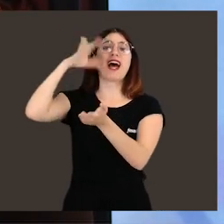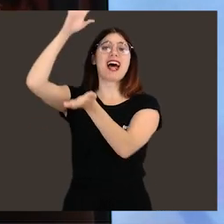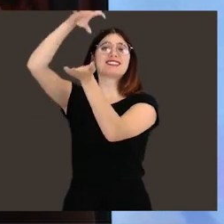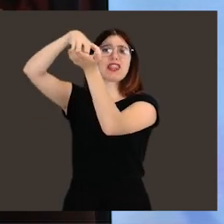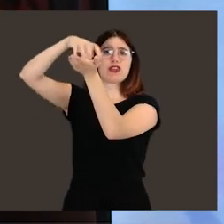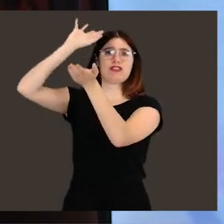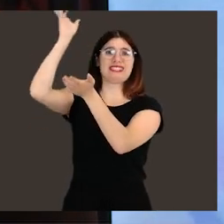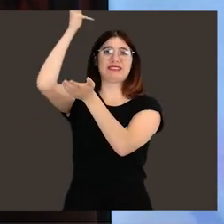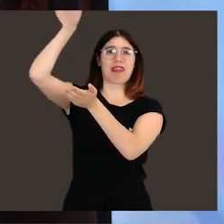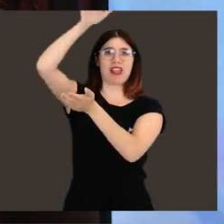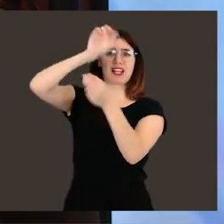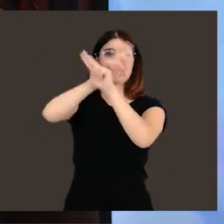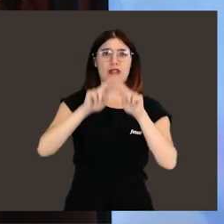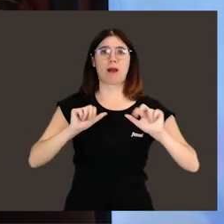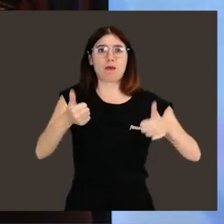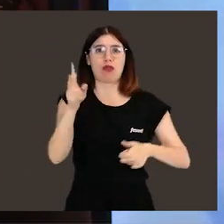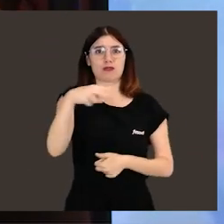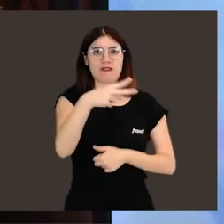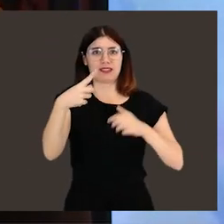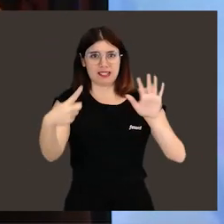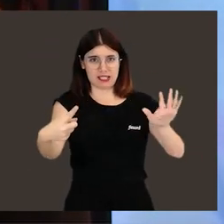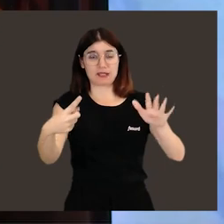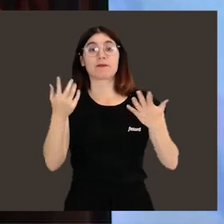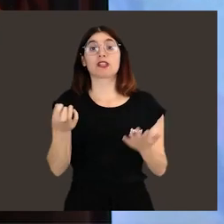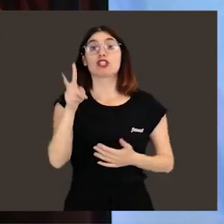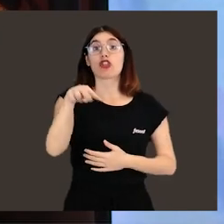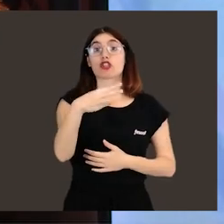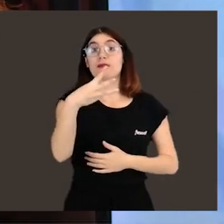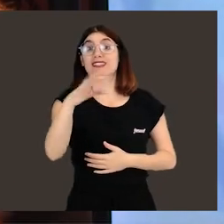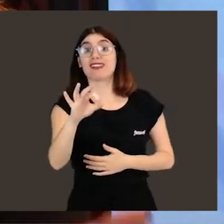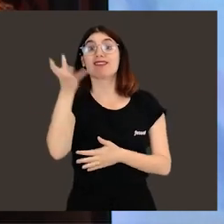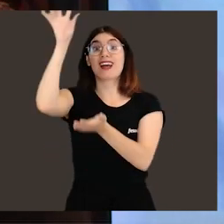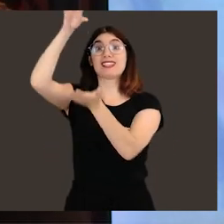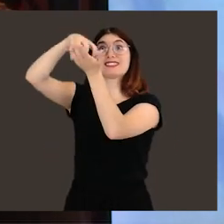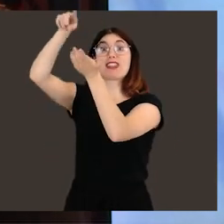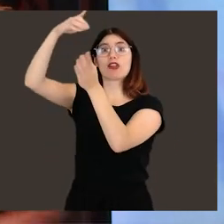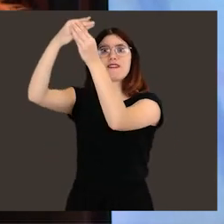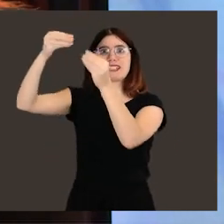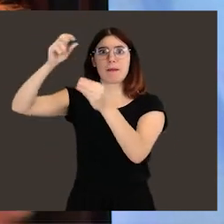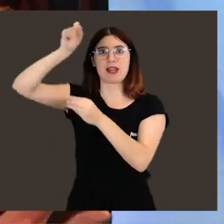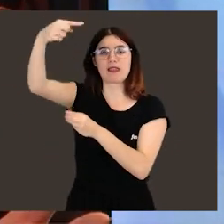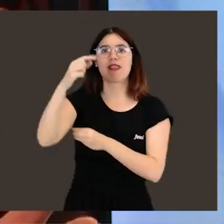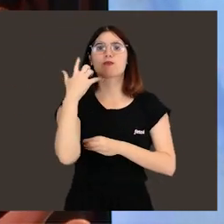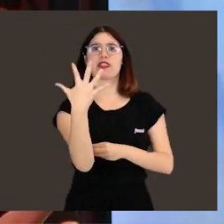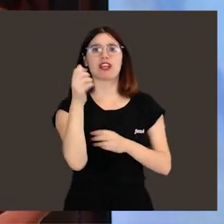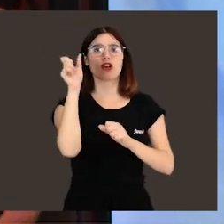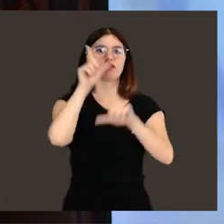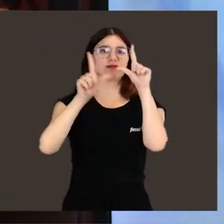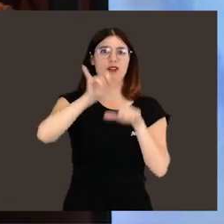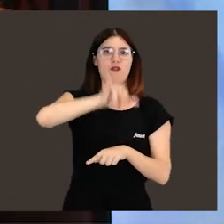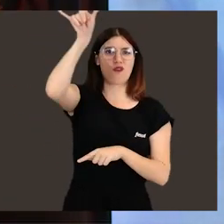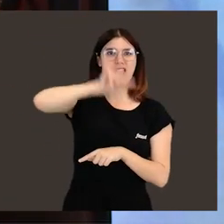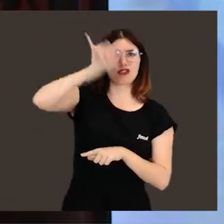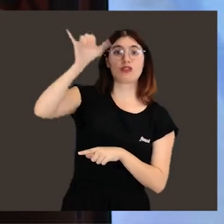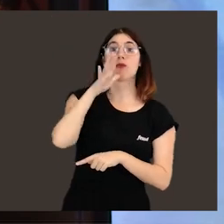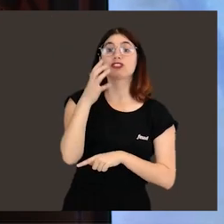misión a la Estación Espacial Internacional que comenzarán en 2026. Como está previsto que en 2030 la Estación Espacial desaparezca, hay